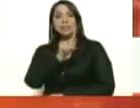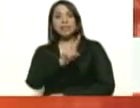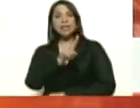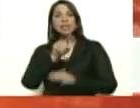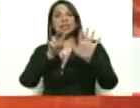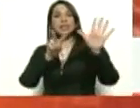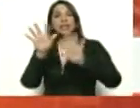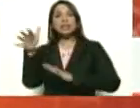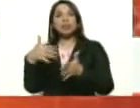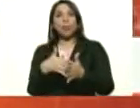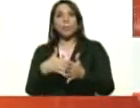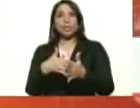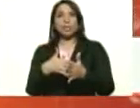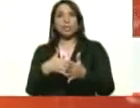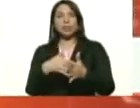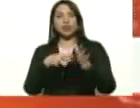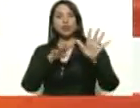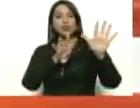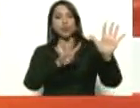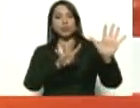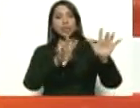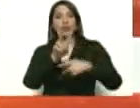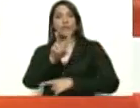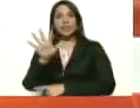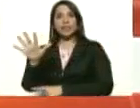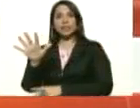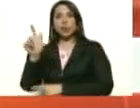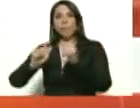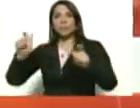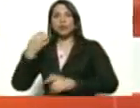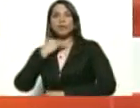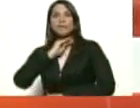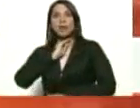.925 casos.